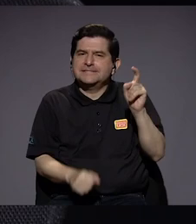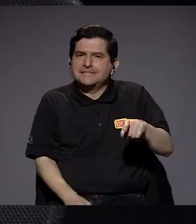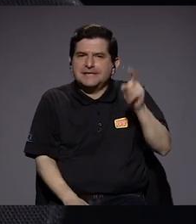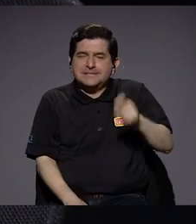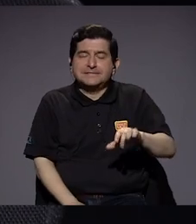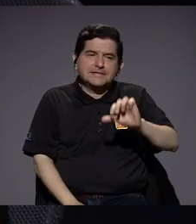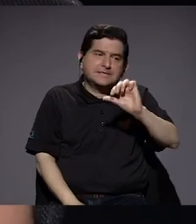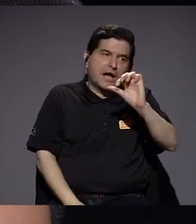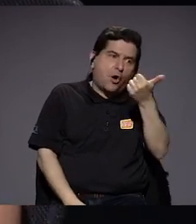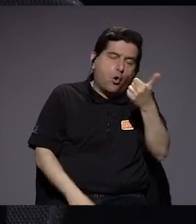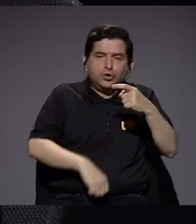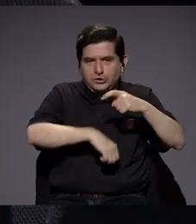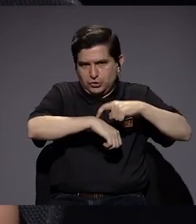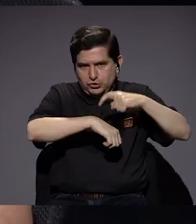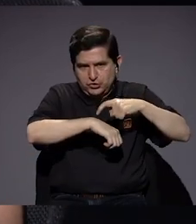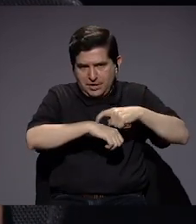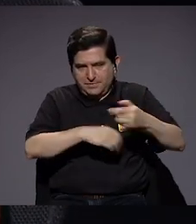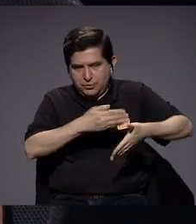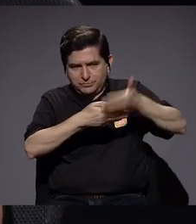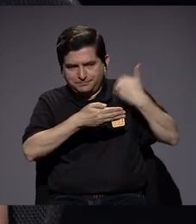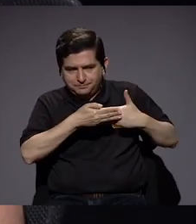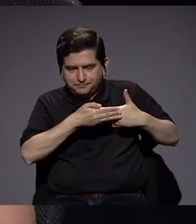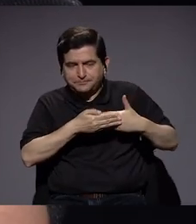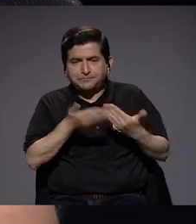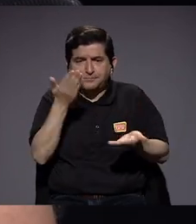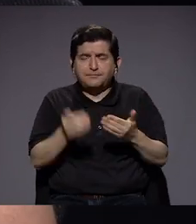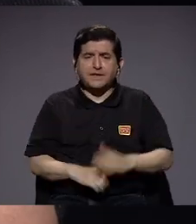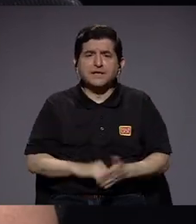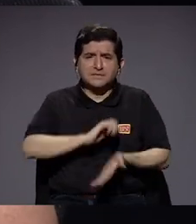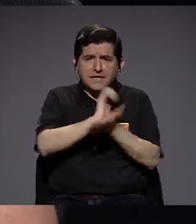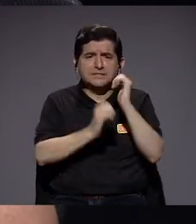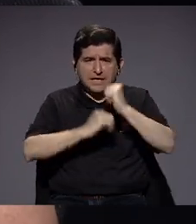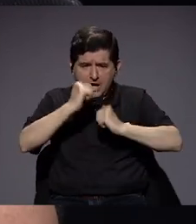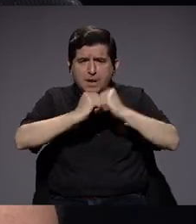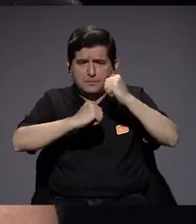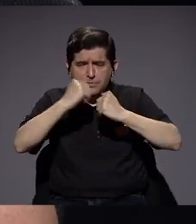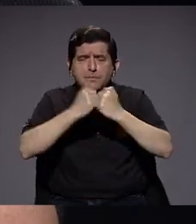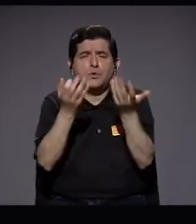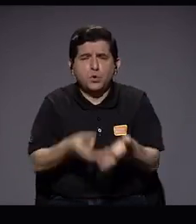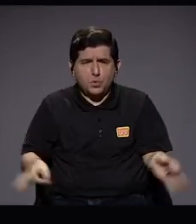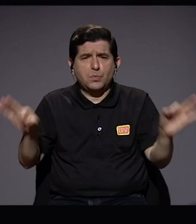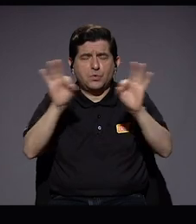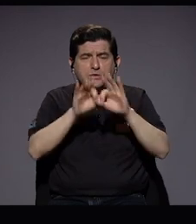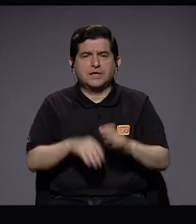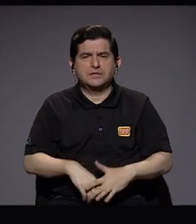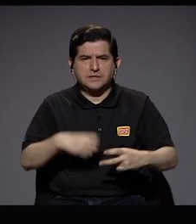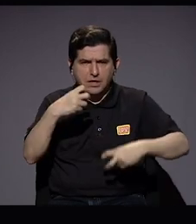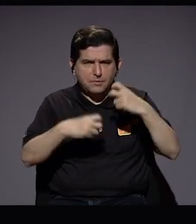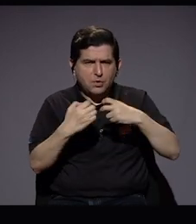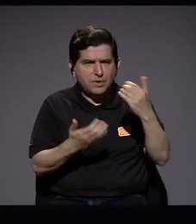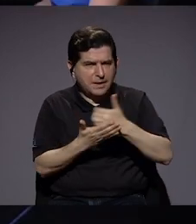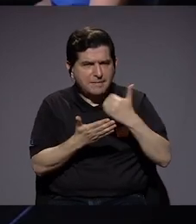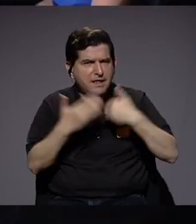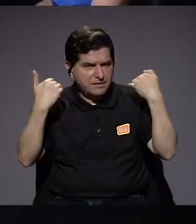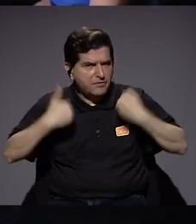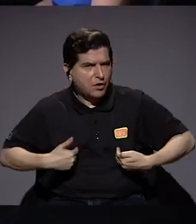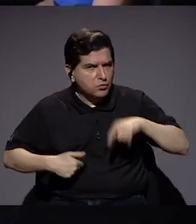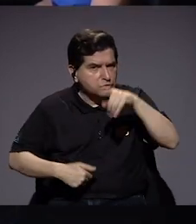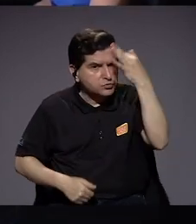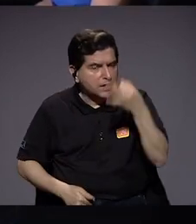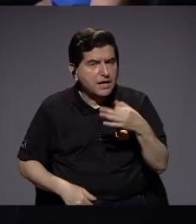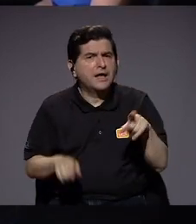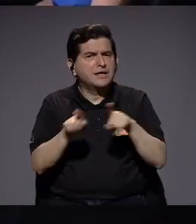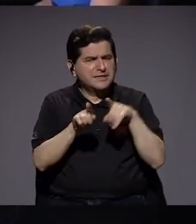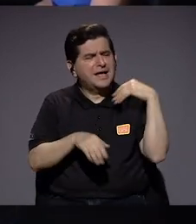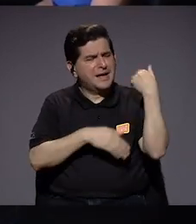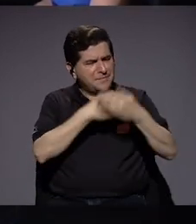de otras décadas y que podría haber una reestructuración importante. Es un problema de recurso humano, doña Carolina, entonces. Y también de